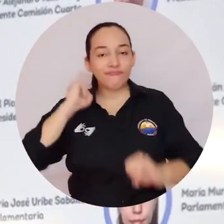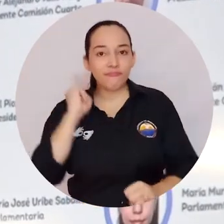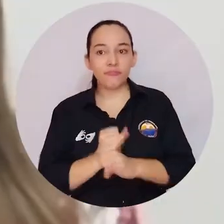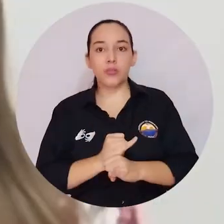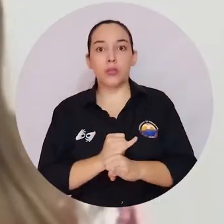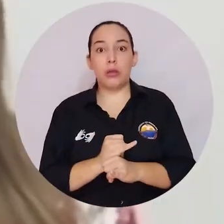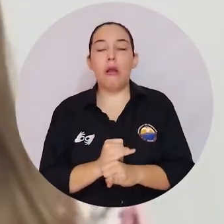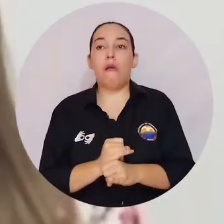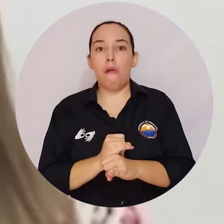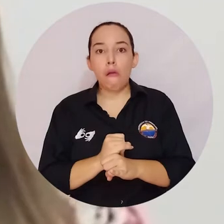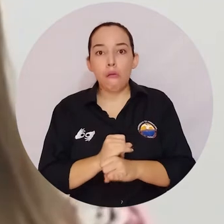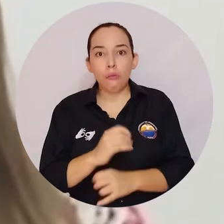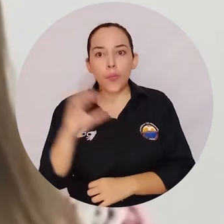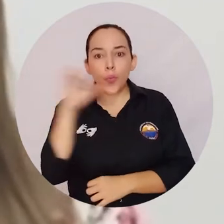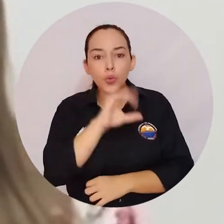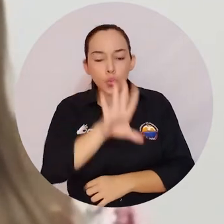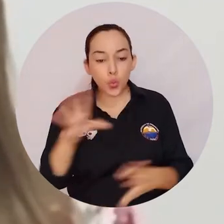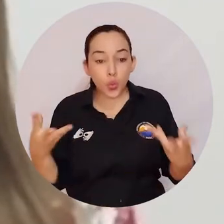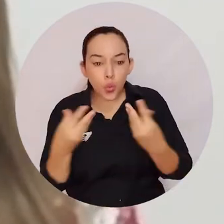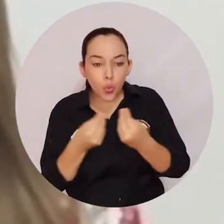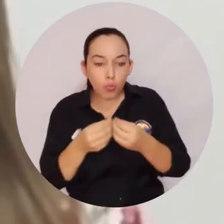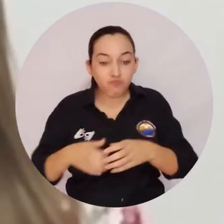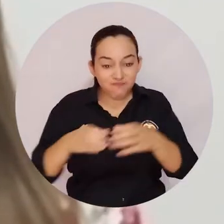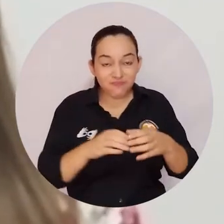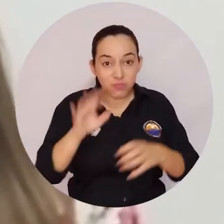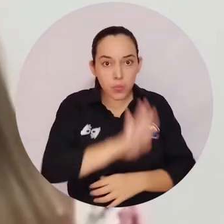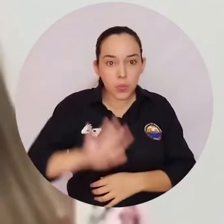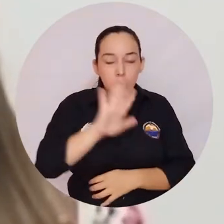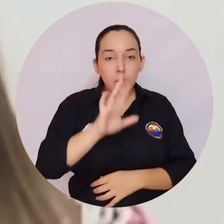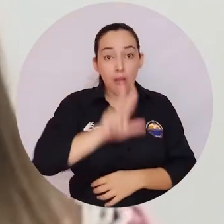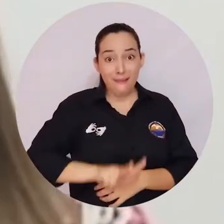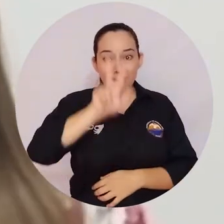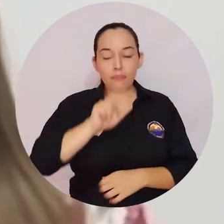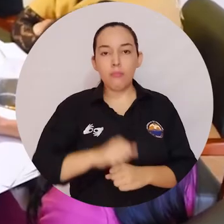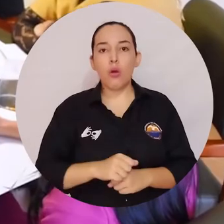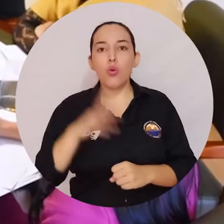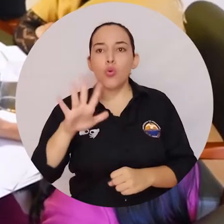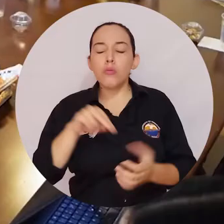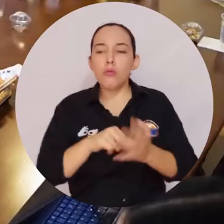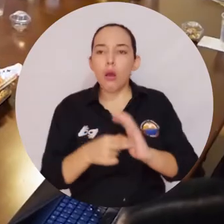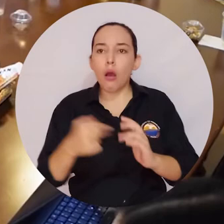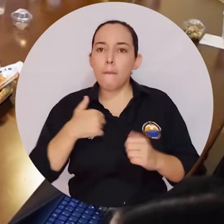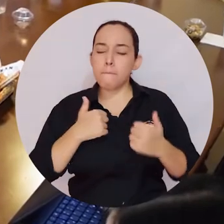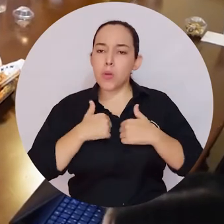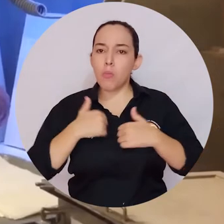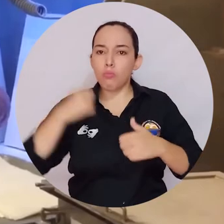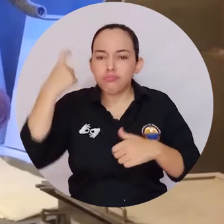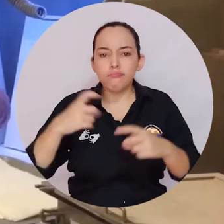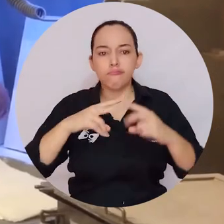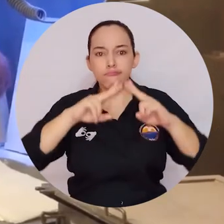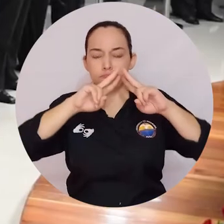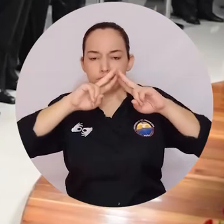teniendo en cuenta que el Parlamento Andino es un espacio de cooperación, de